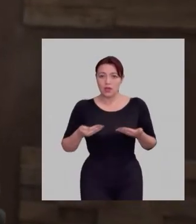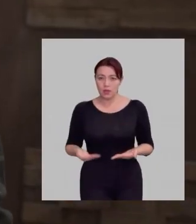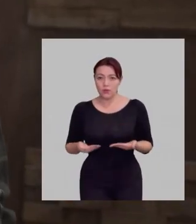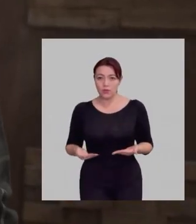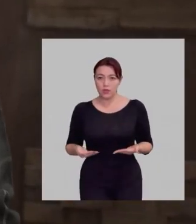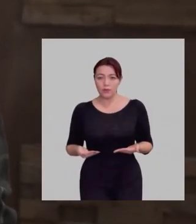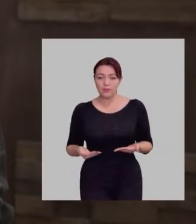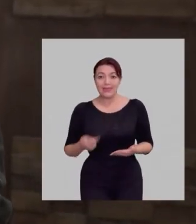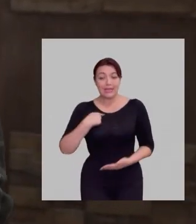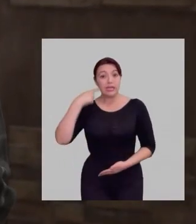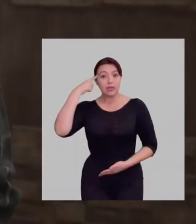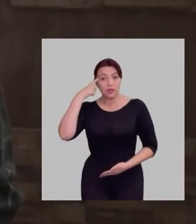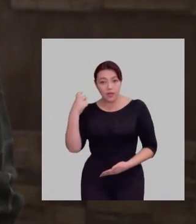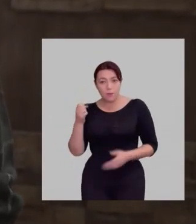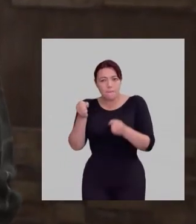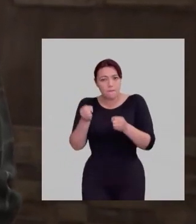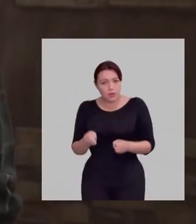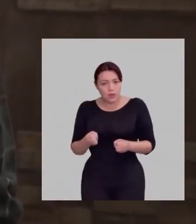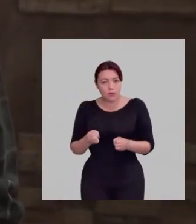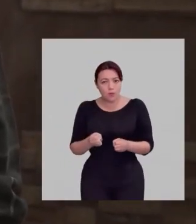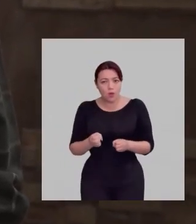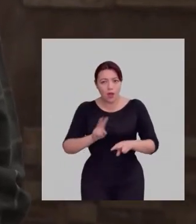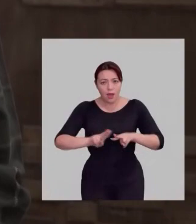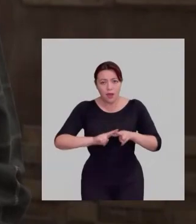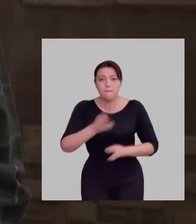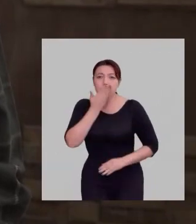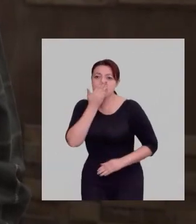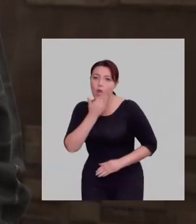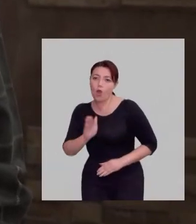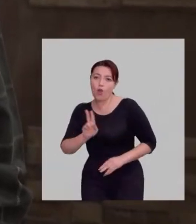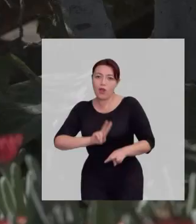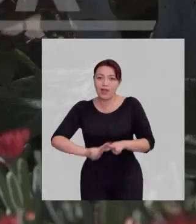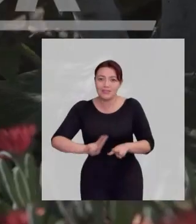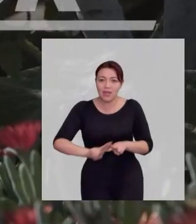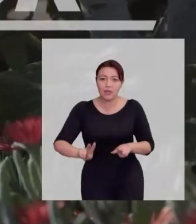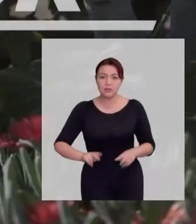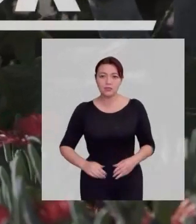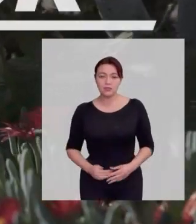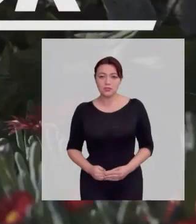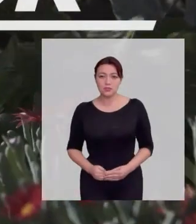Yo rechazo ahora porque creo que podemos hacer algo mejor.